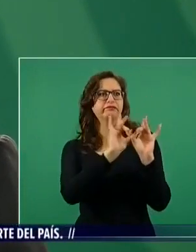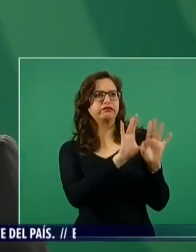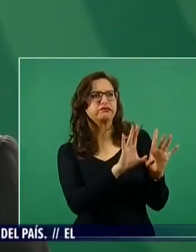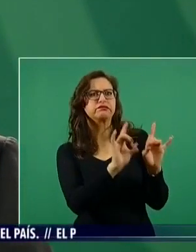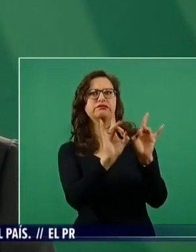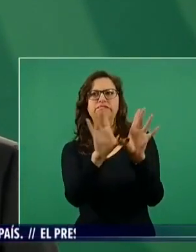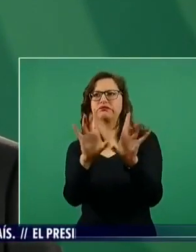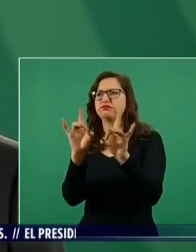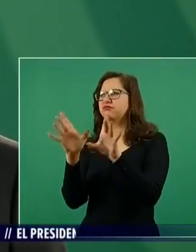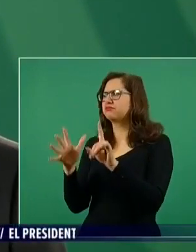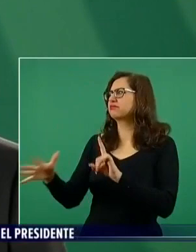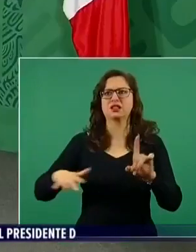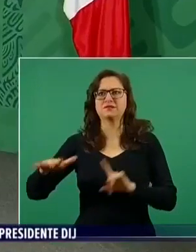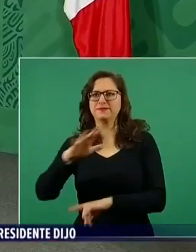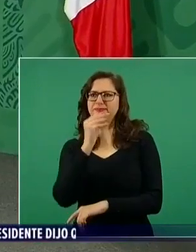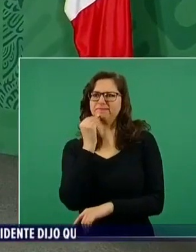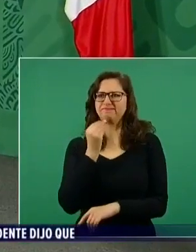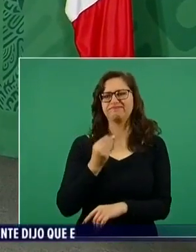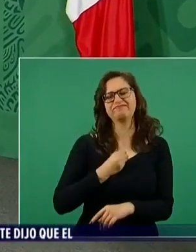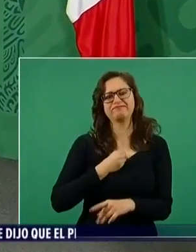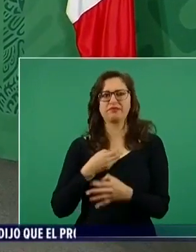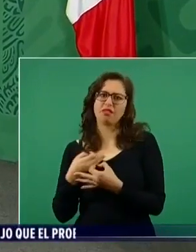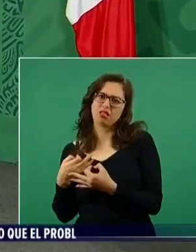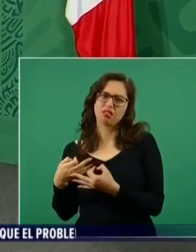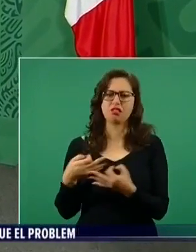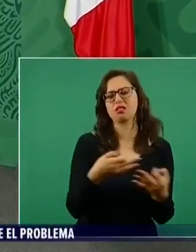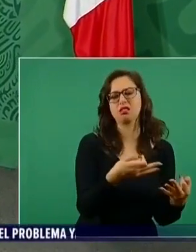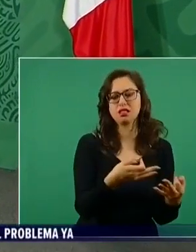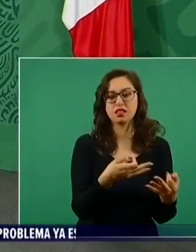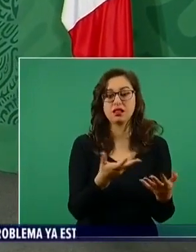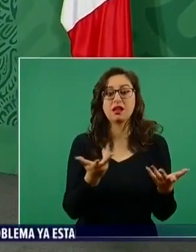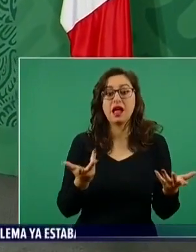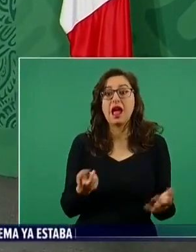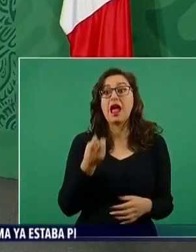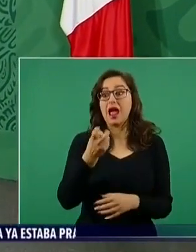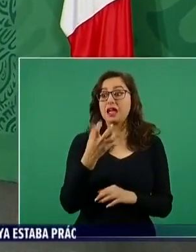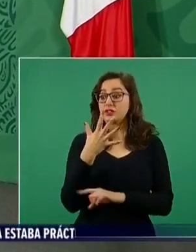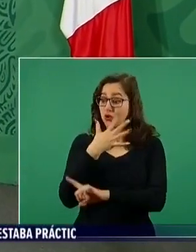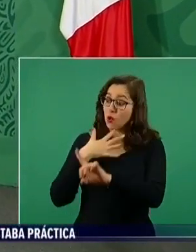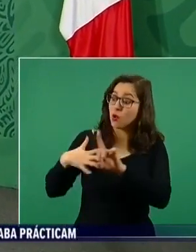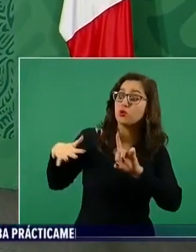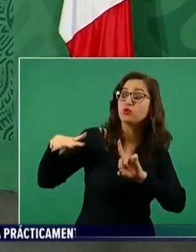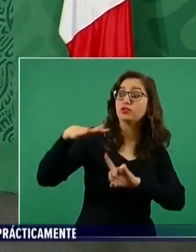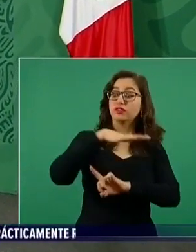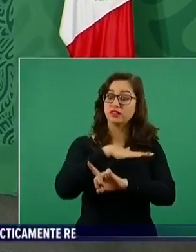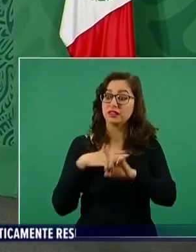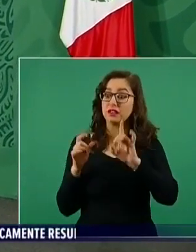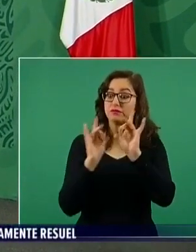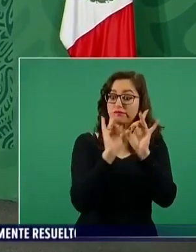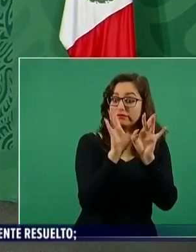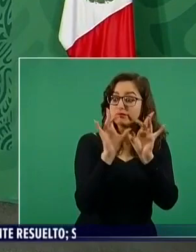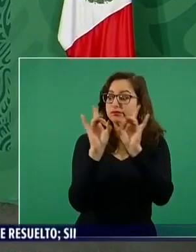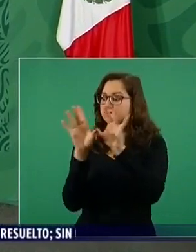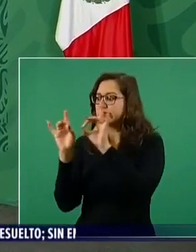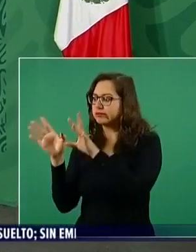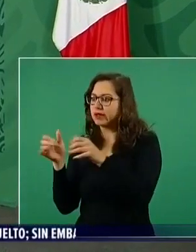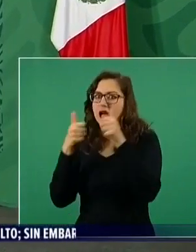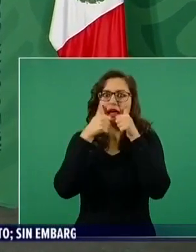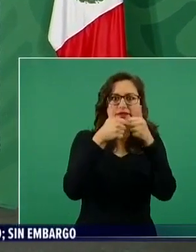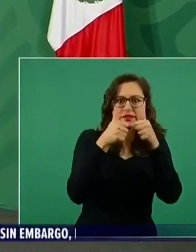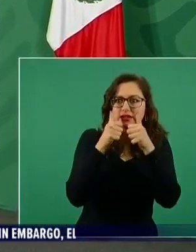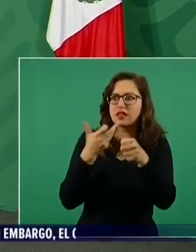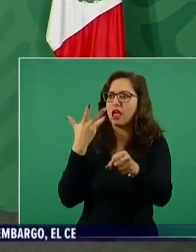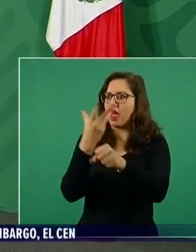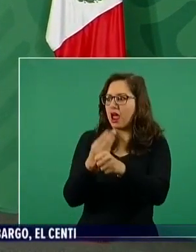antisociales, entonces hay que atender las circunstancias, si cambian las circunstancias,